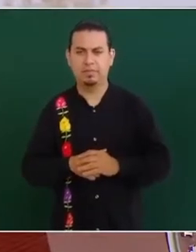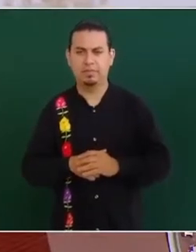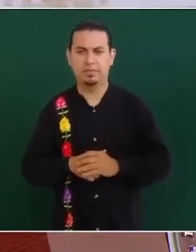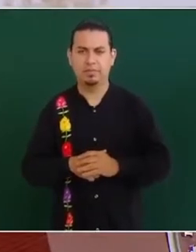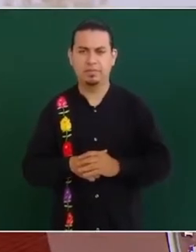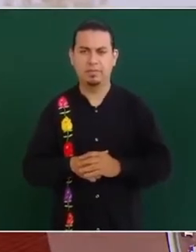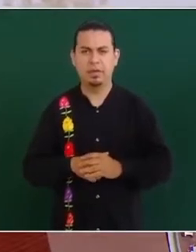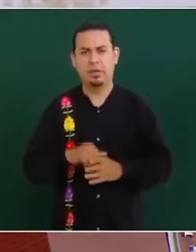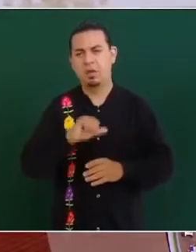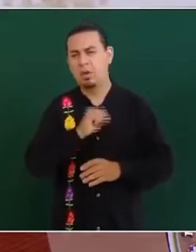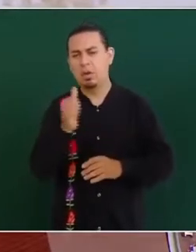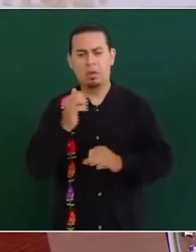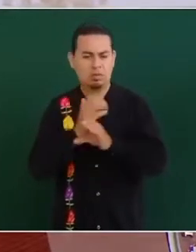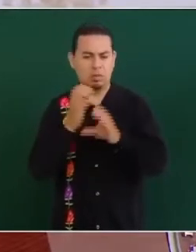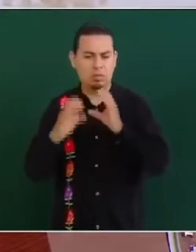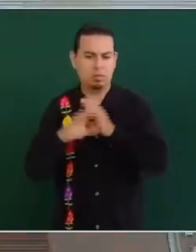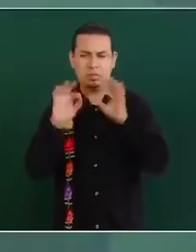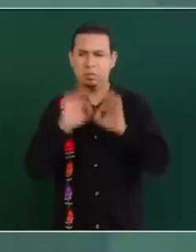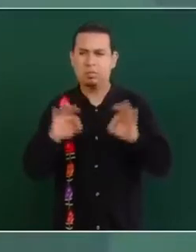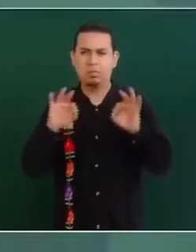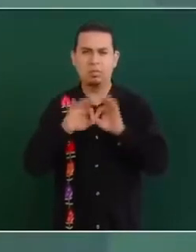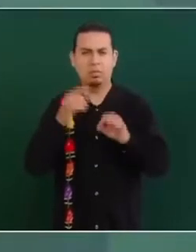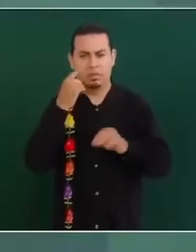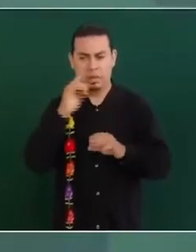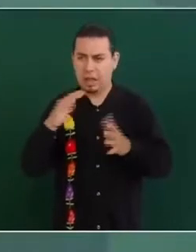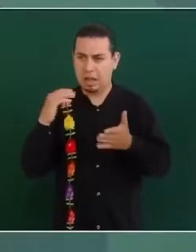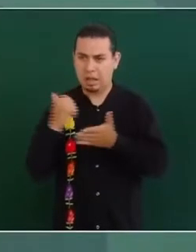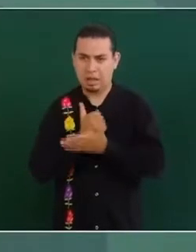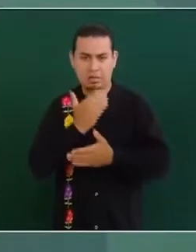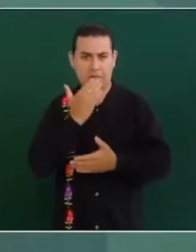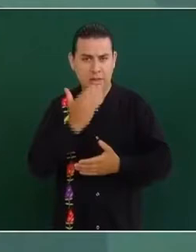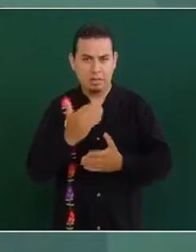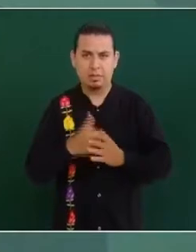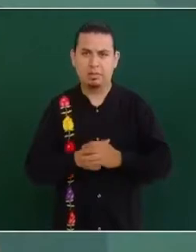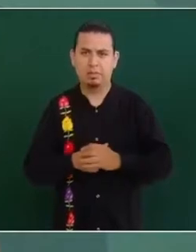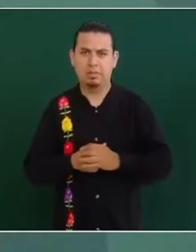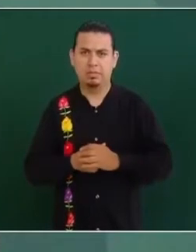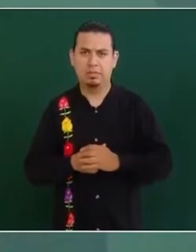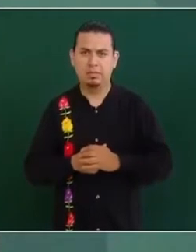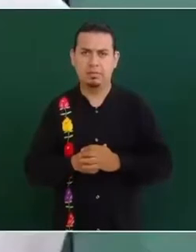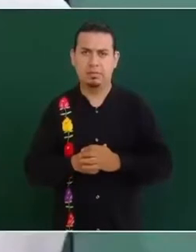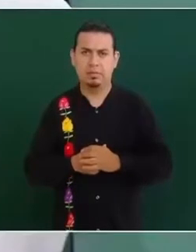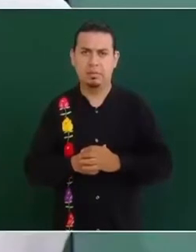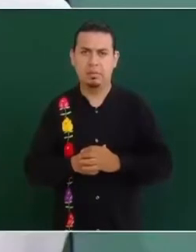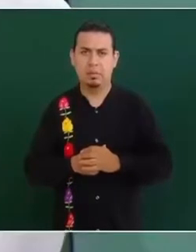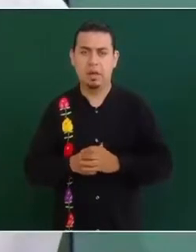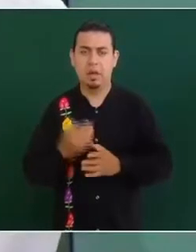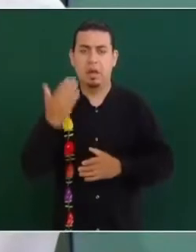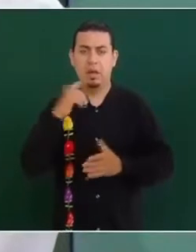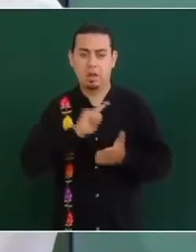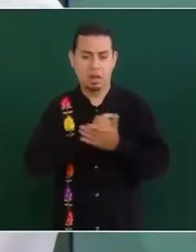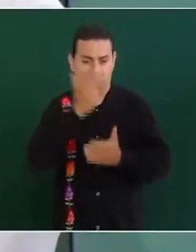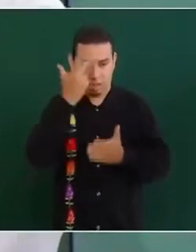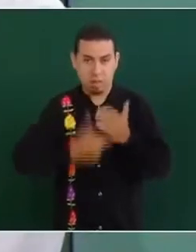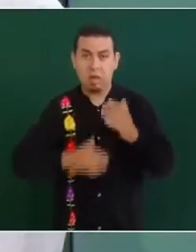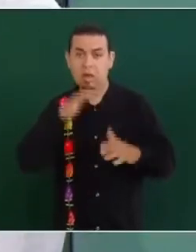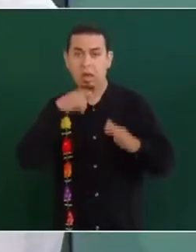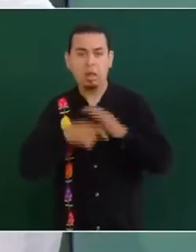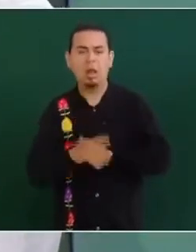otra cosa que es importantísima, que se logró, no era delito grave la corrupción,